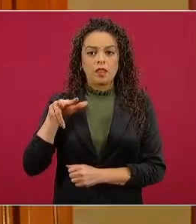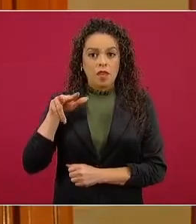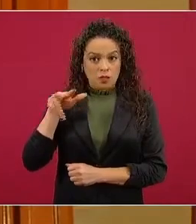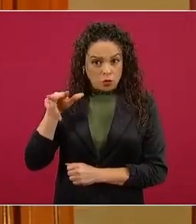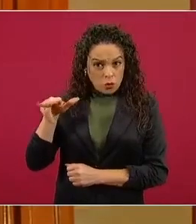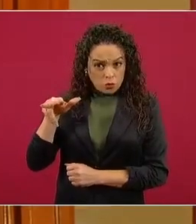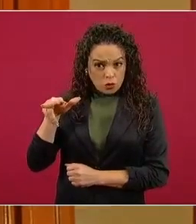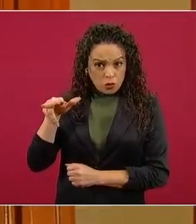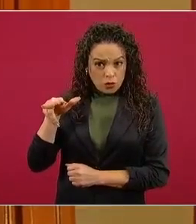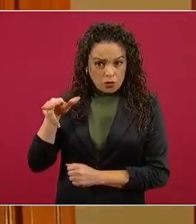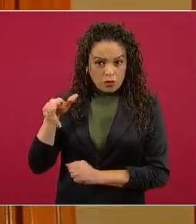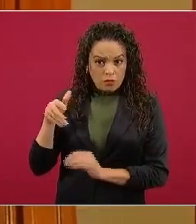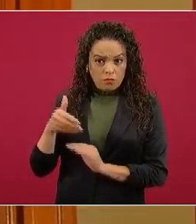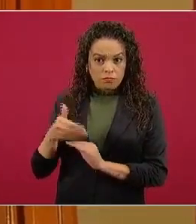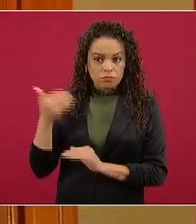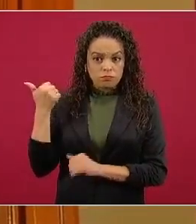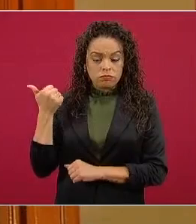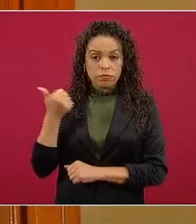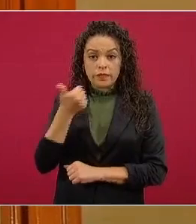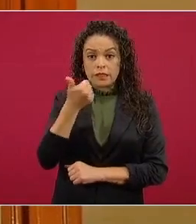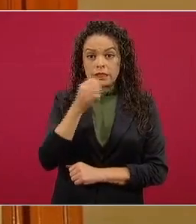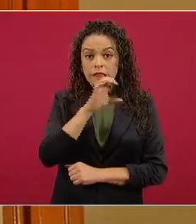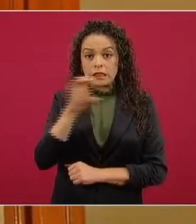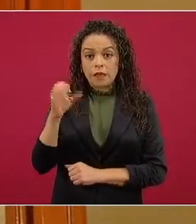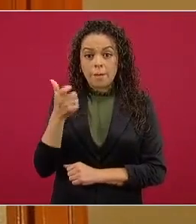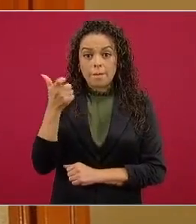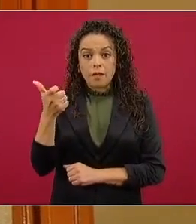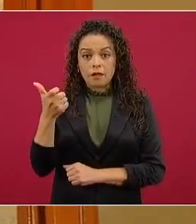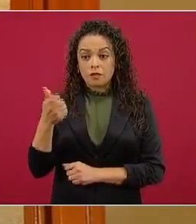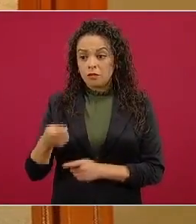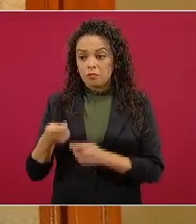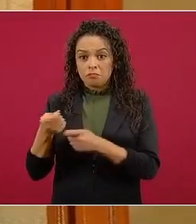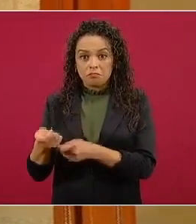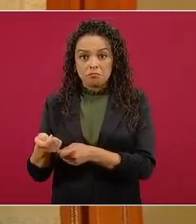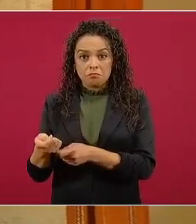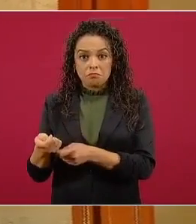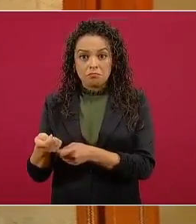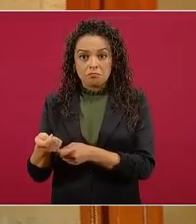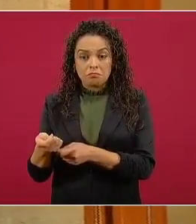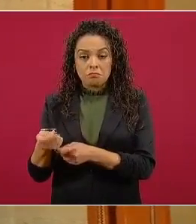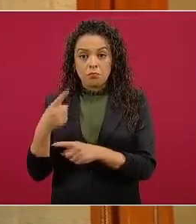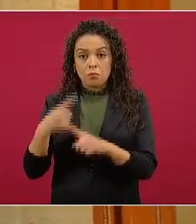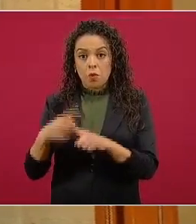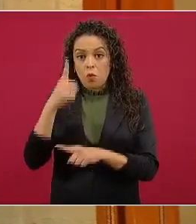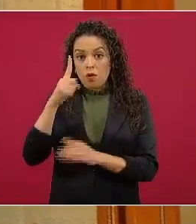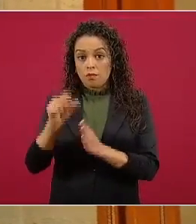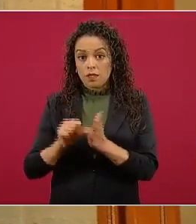pesos los que les daban al mes.